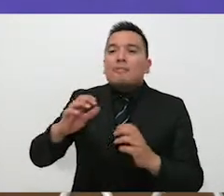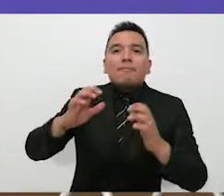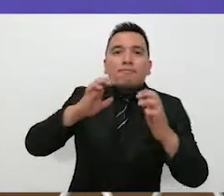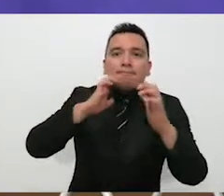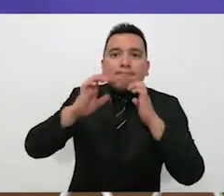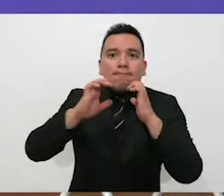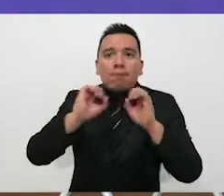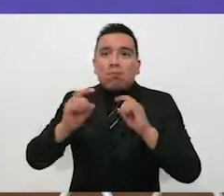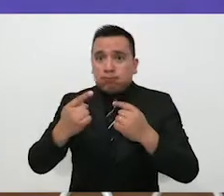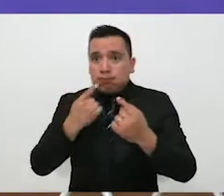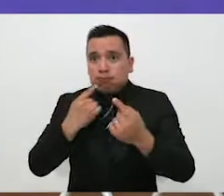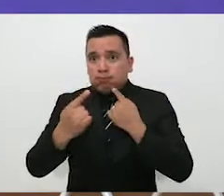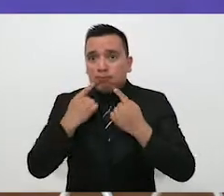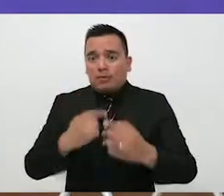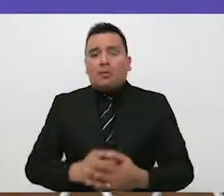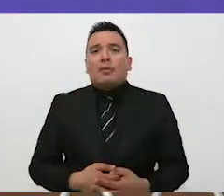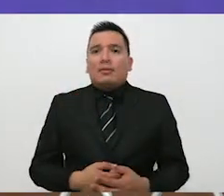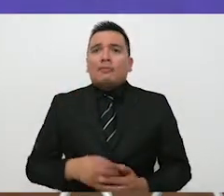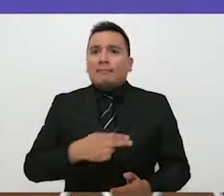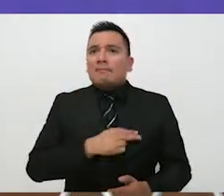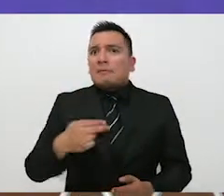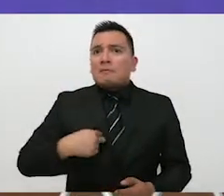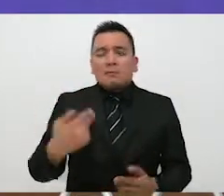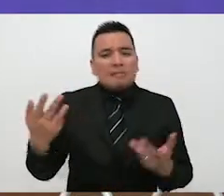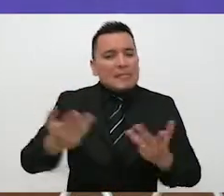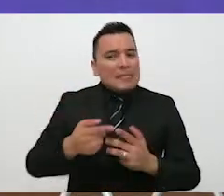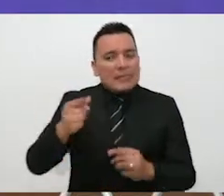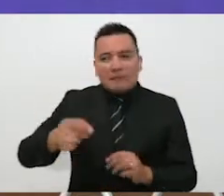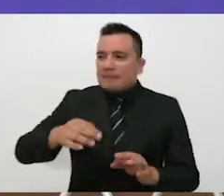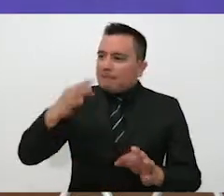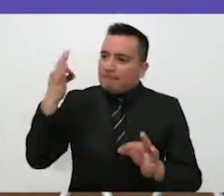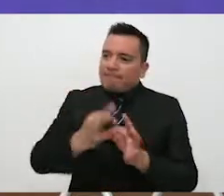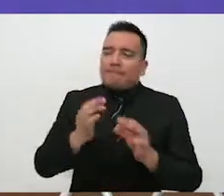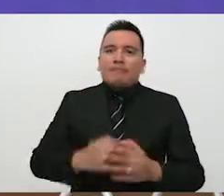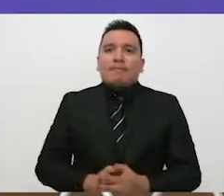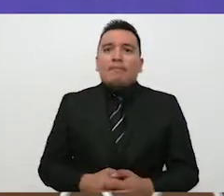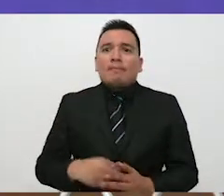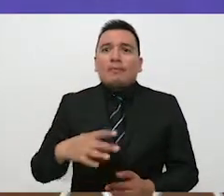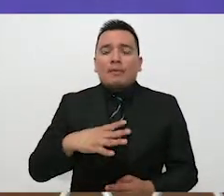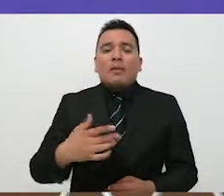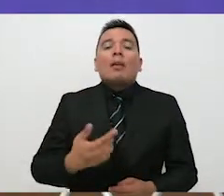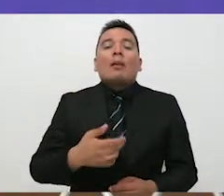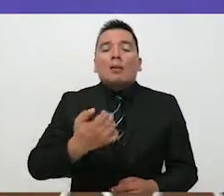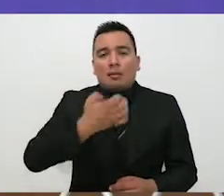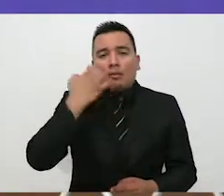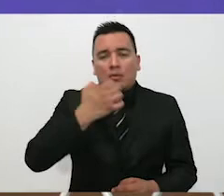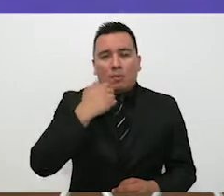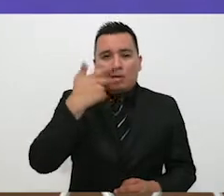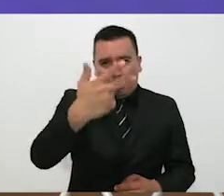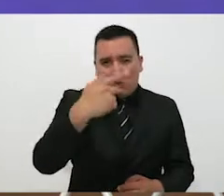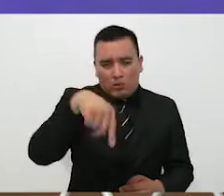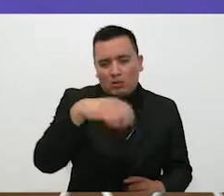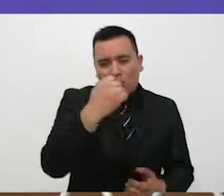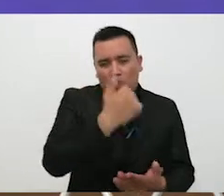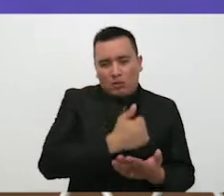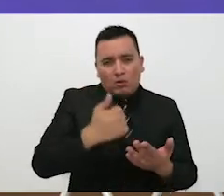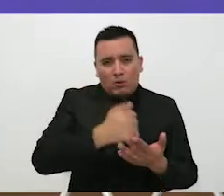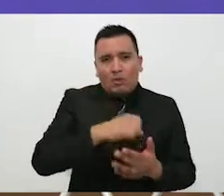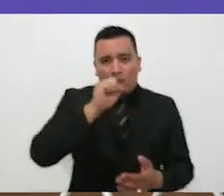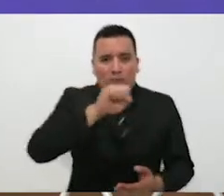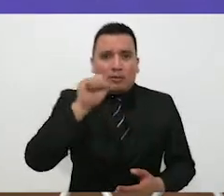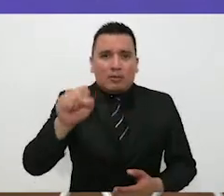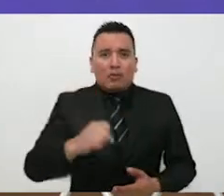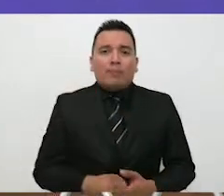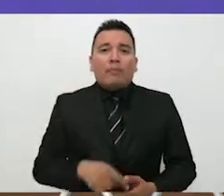aplicamos en su máximo esplendor. Participaron ocho secundarias de la ciudad de Saltillo, Coahuila. Y en estas